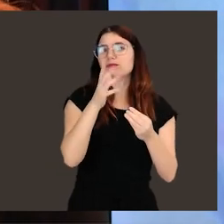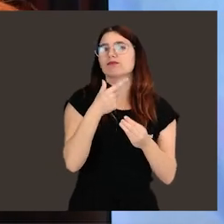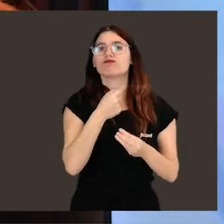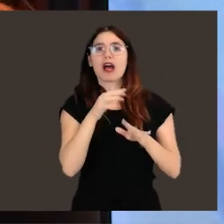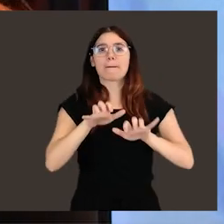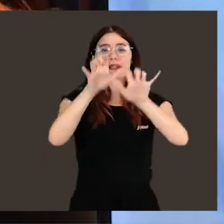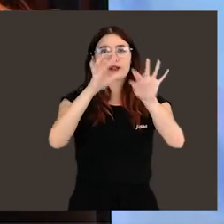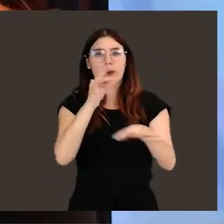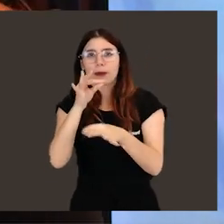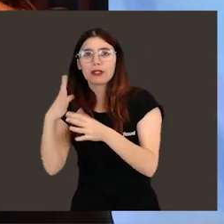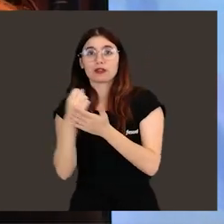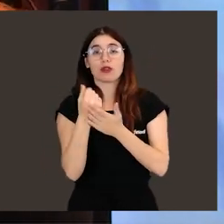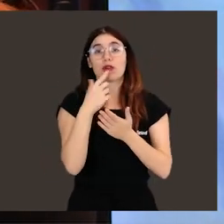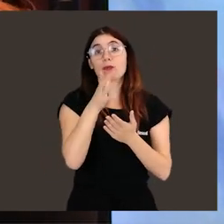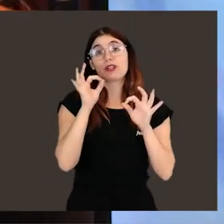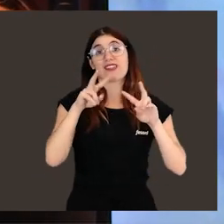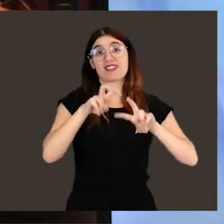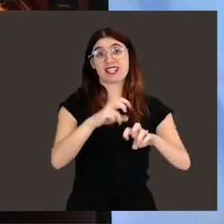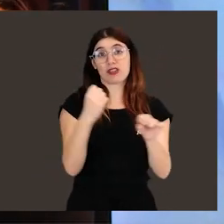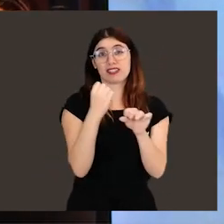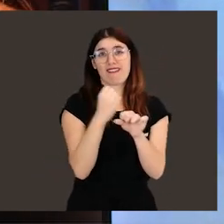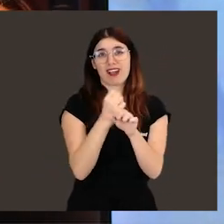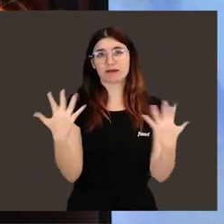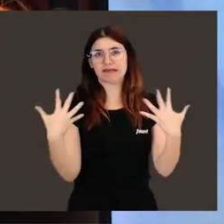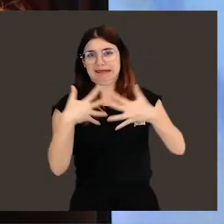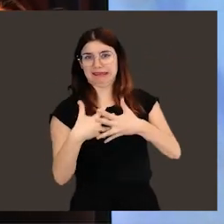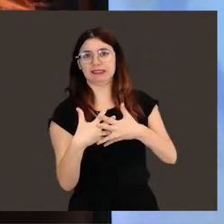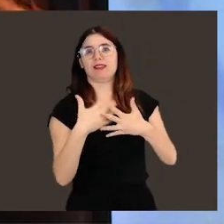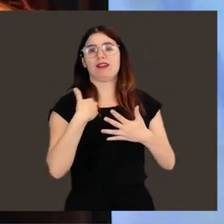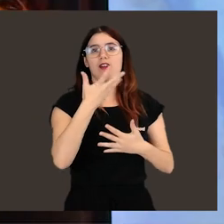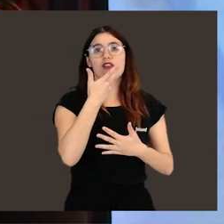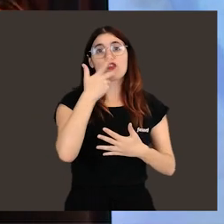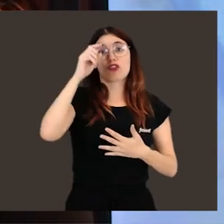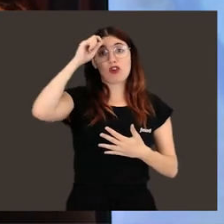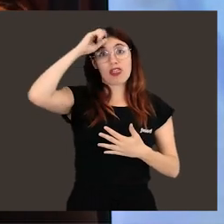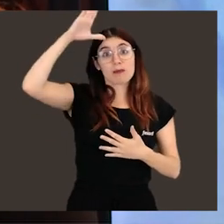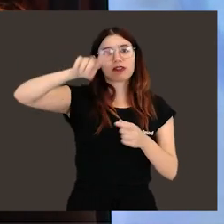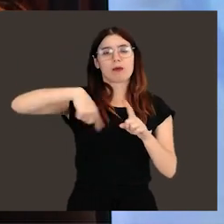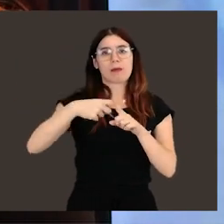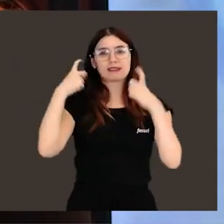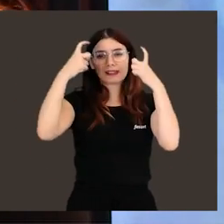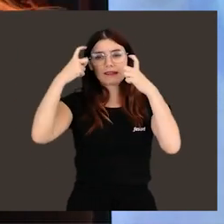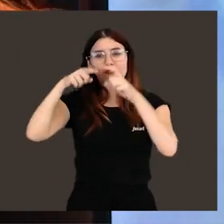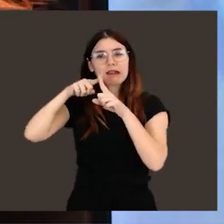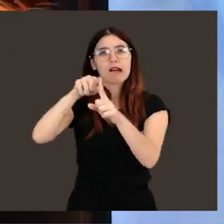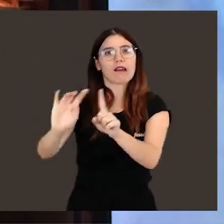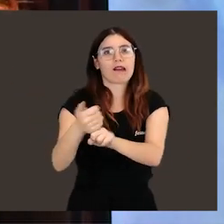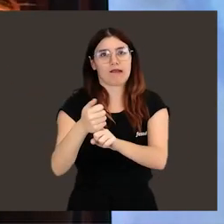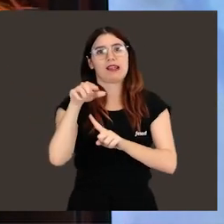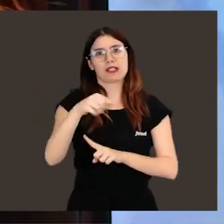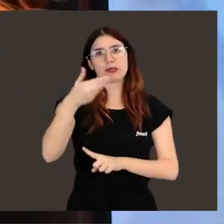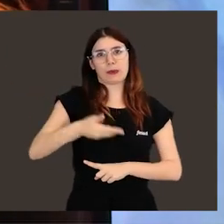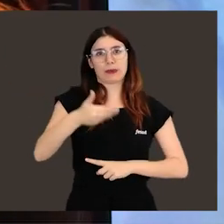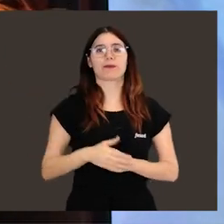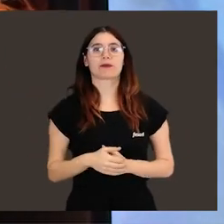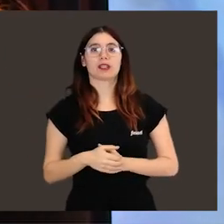absolutamente de todo. Y realmente el trabajo de investigación aúna muy bien esa pulsión por avanzar en el conocimiento y además intentar que se